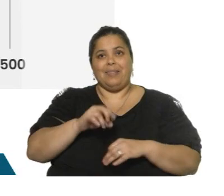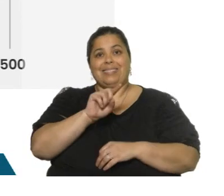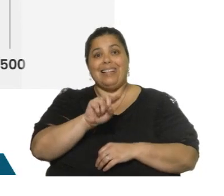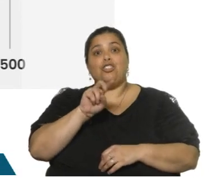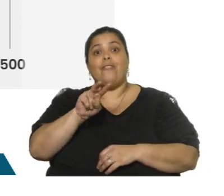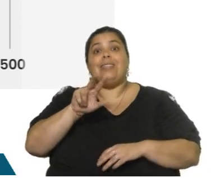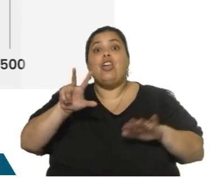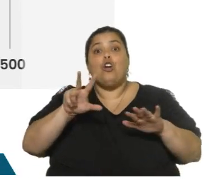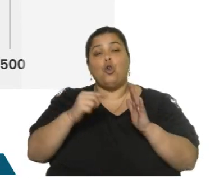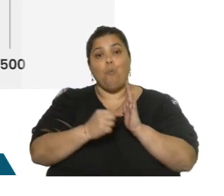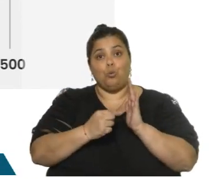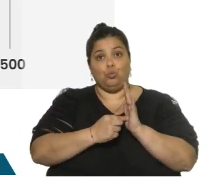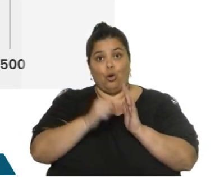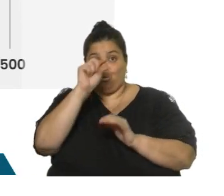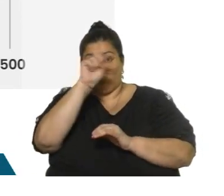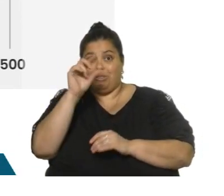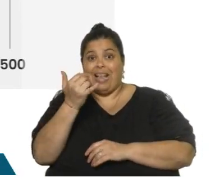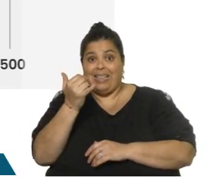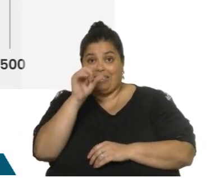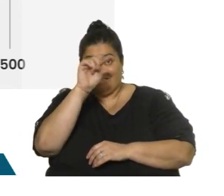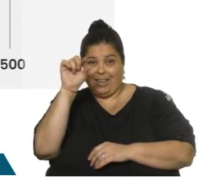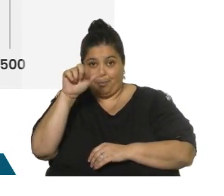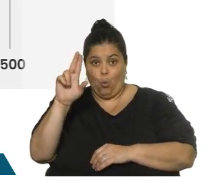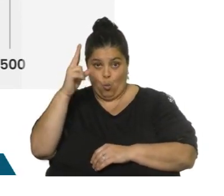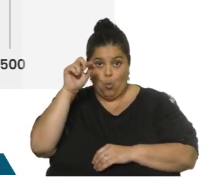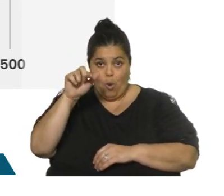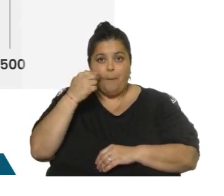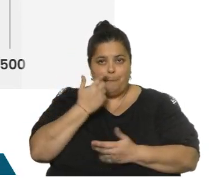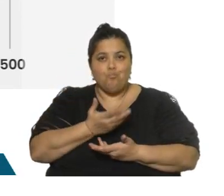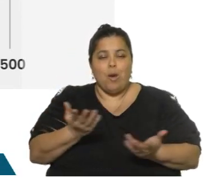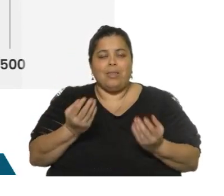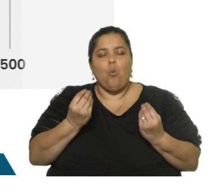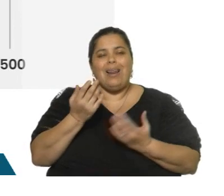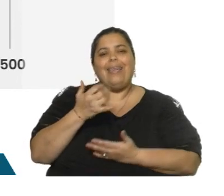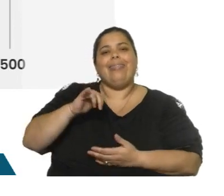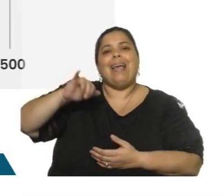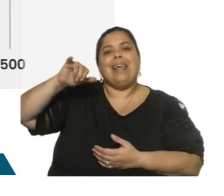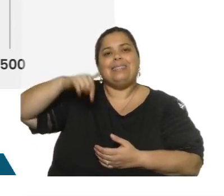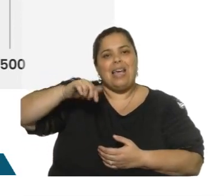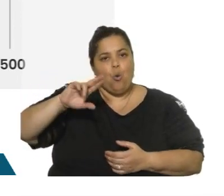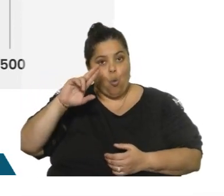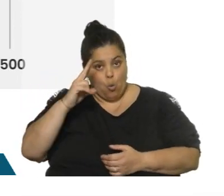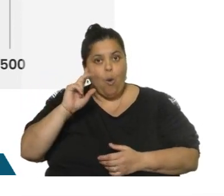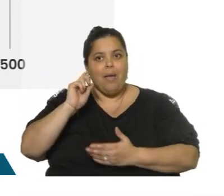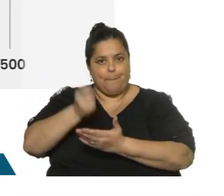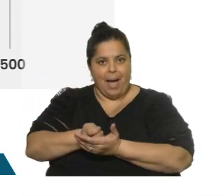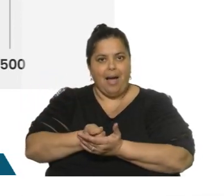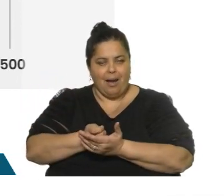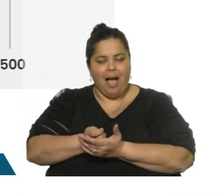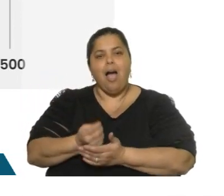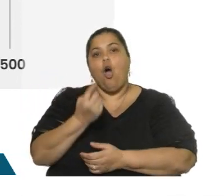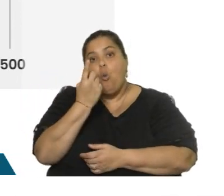que vemos allí, es la franja de arriba, la que está pintada de celeste. Reflejan que el interés de Uruguay, que Uruguay paga, es 1